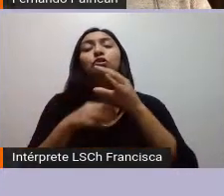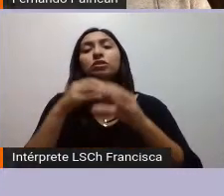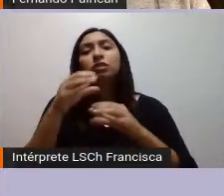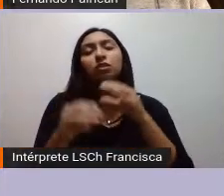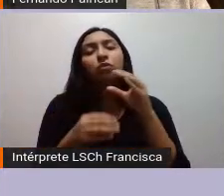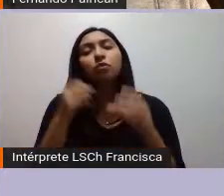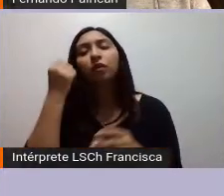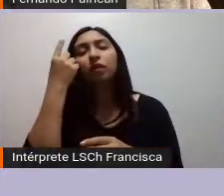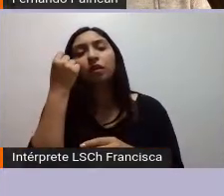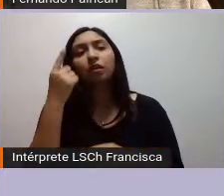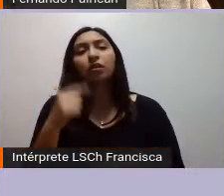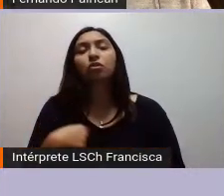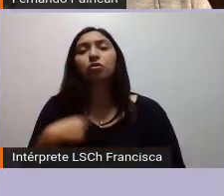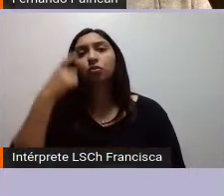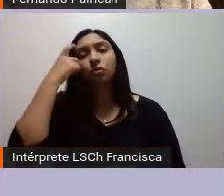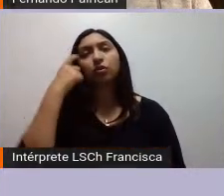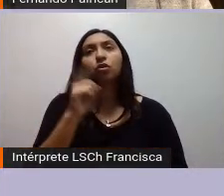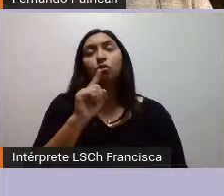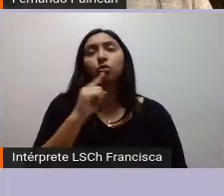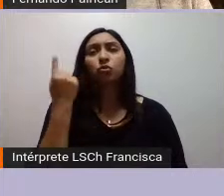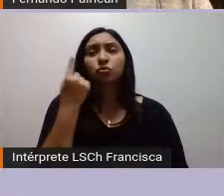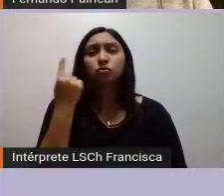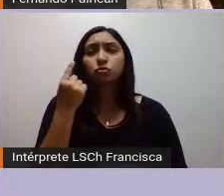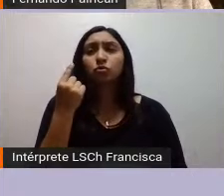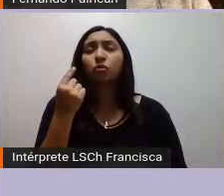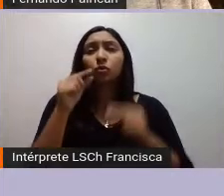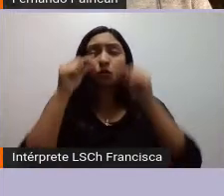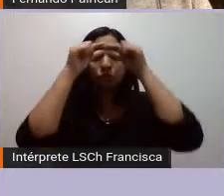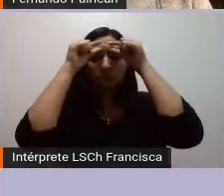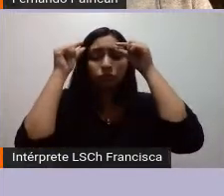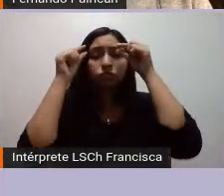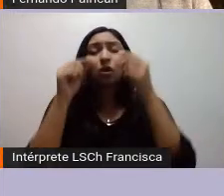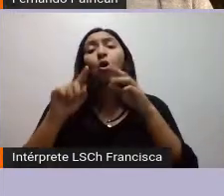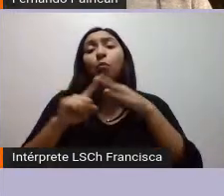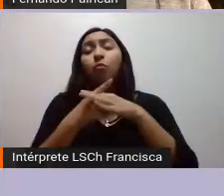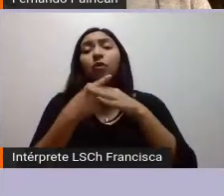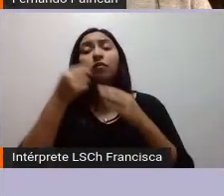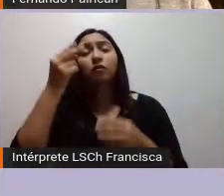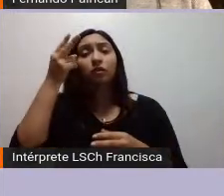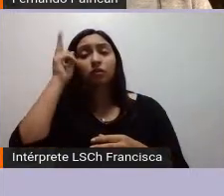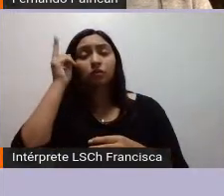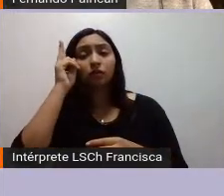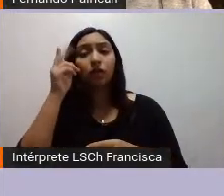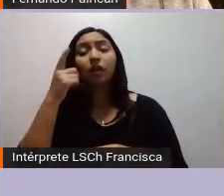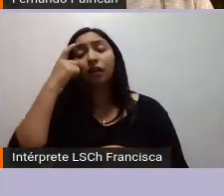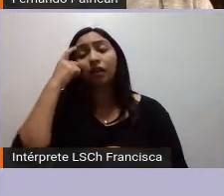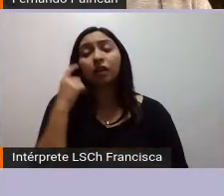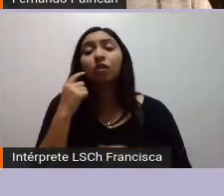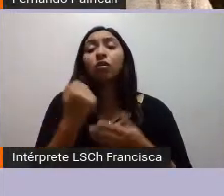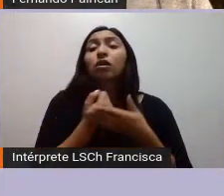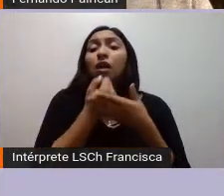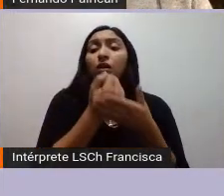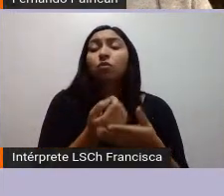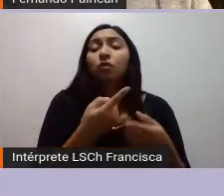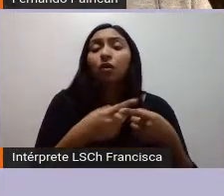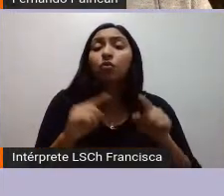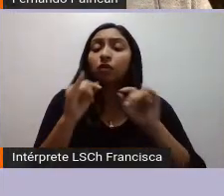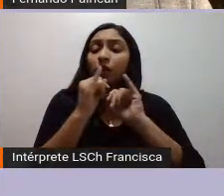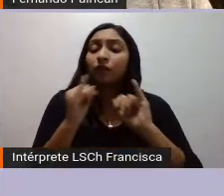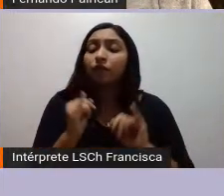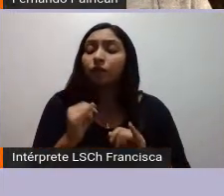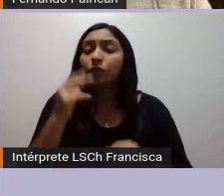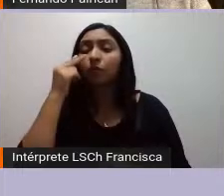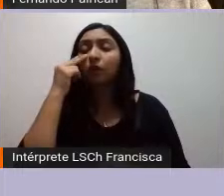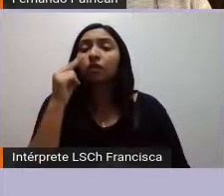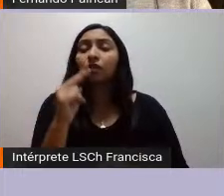no es solamente para los pueblos originarios también eso ayuda para la sociedad no indígena para poder ver otras formas de